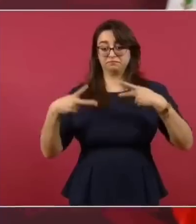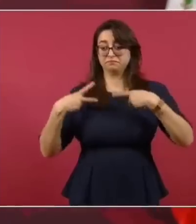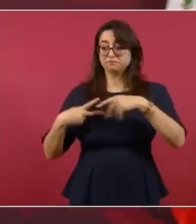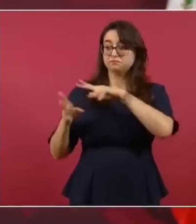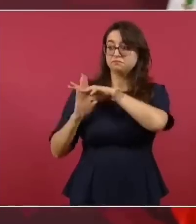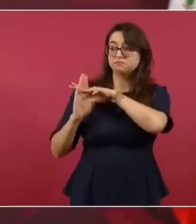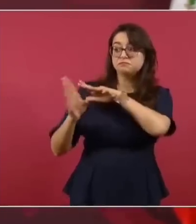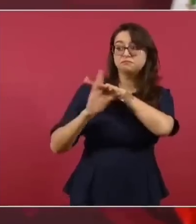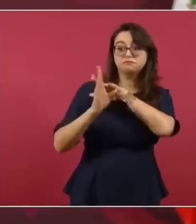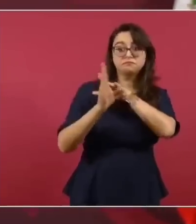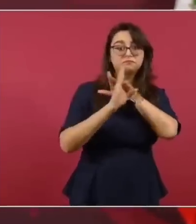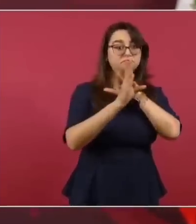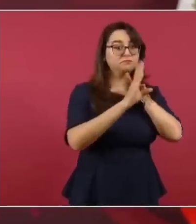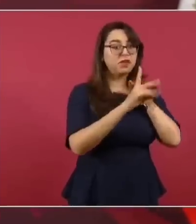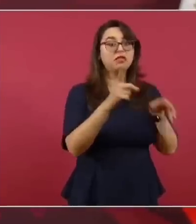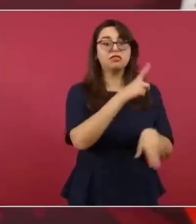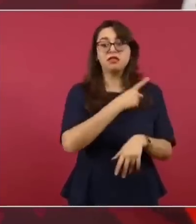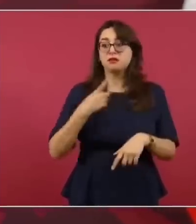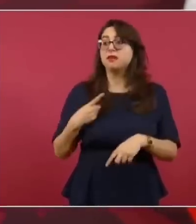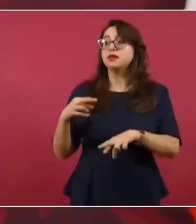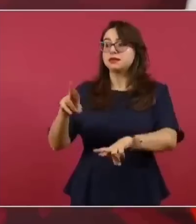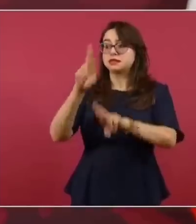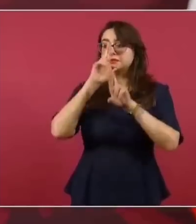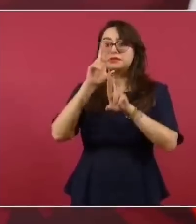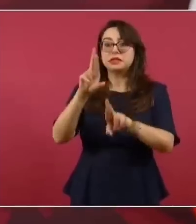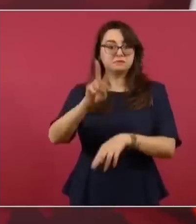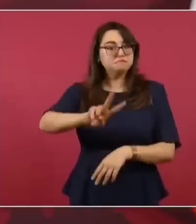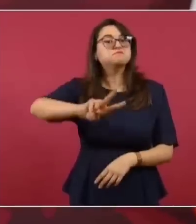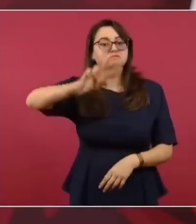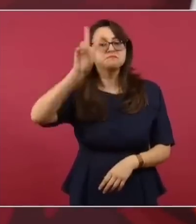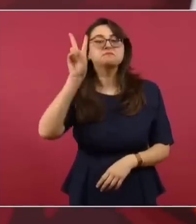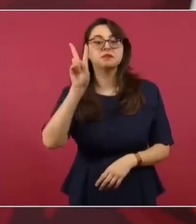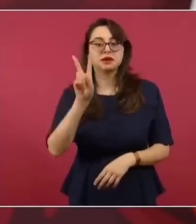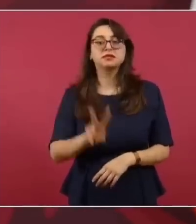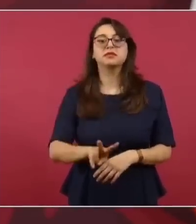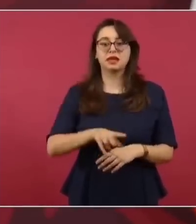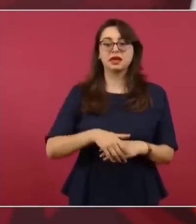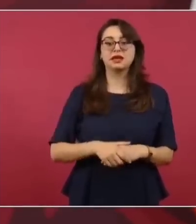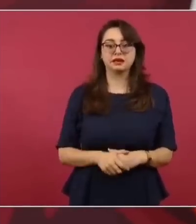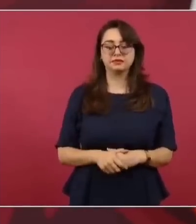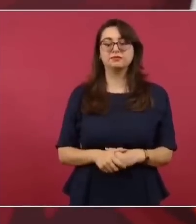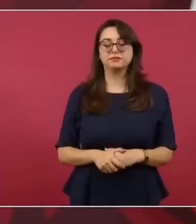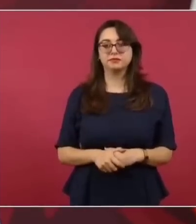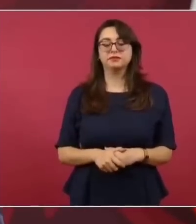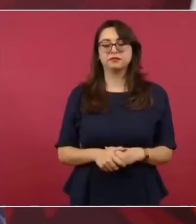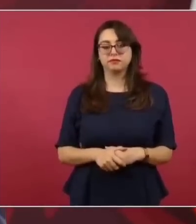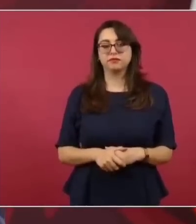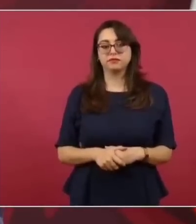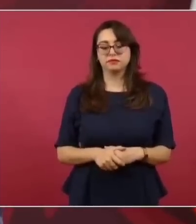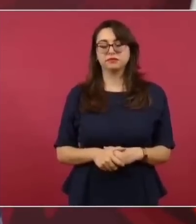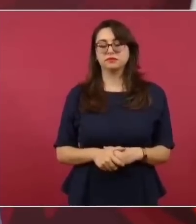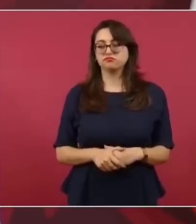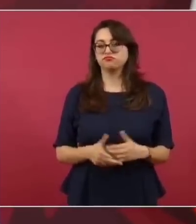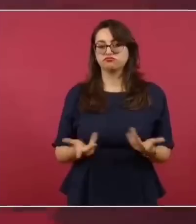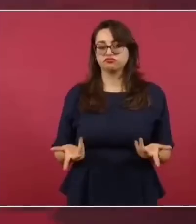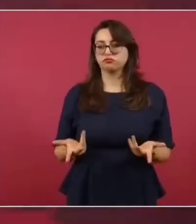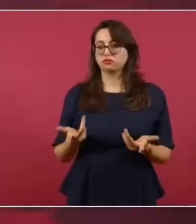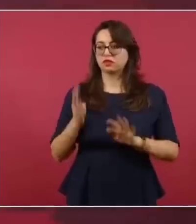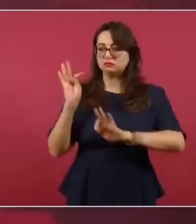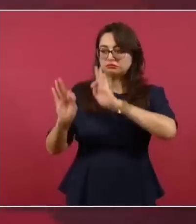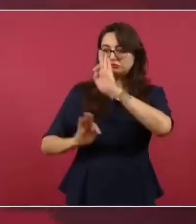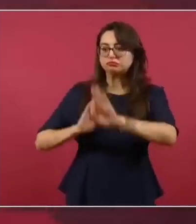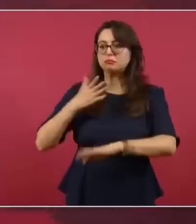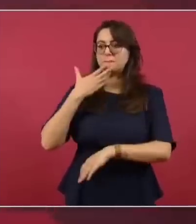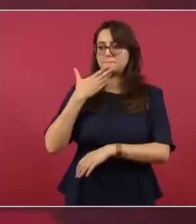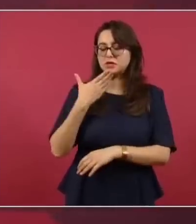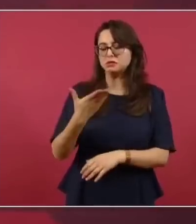hay que respetar, dice la Biblia, al forastero, no maltratarlo.